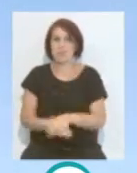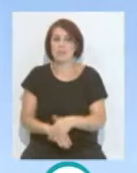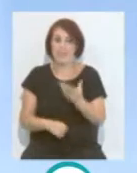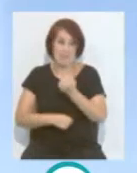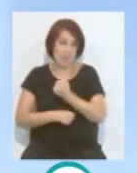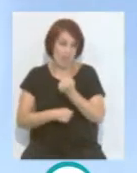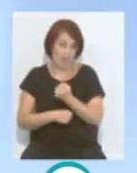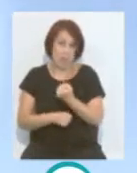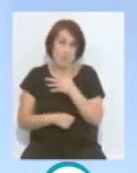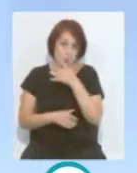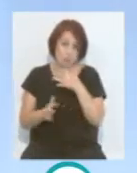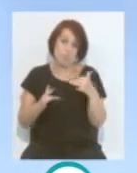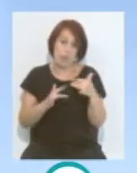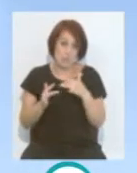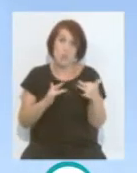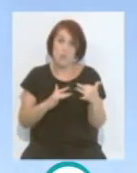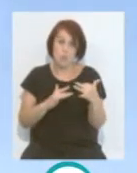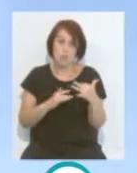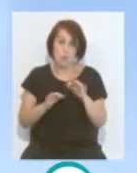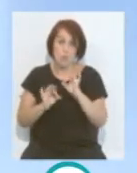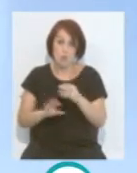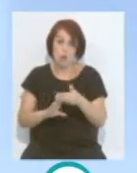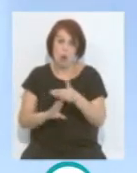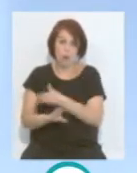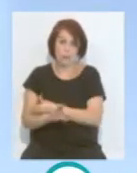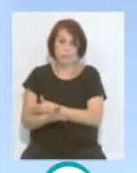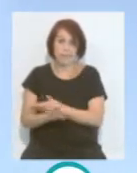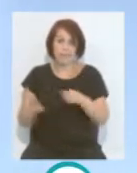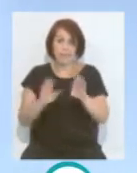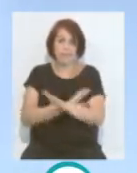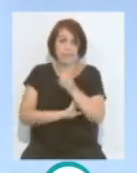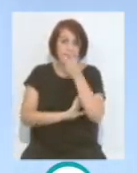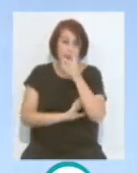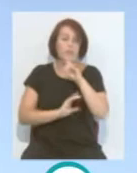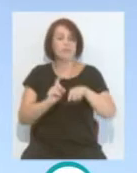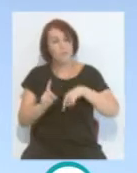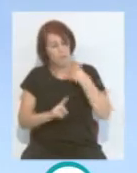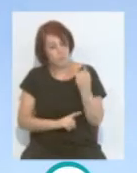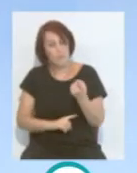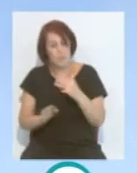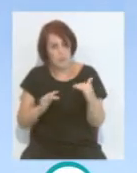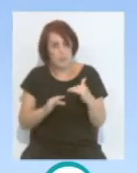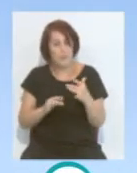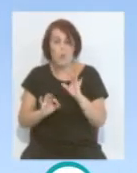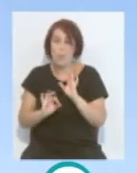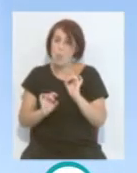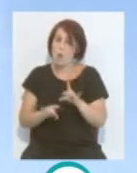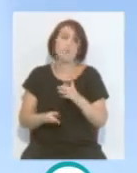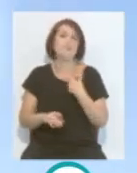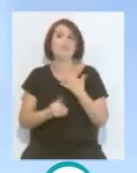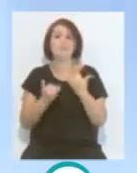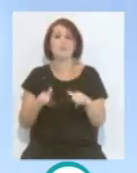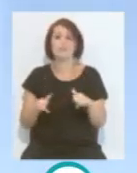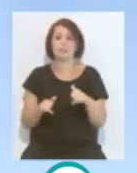Navidad, porque va a haber partidos justo antes de la Nochebuena y posteriormente. Al igual que con respecto a la festividad